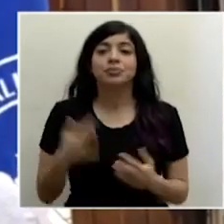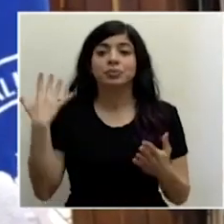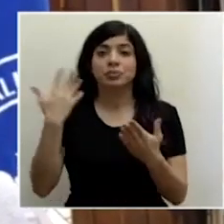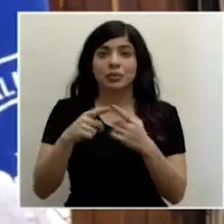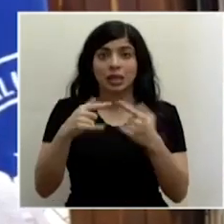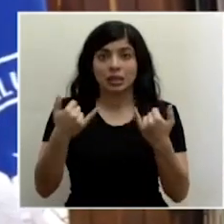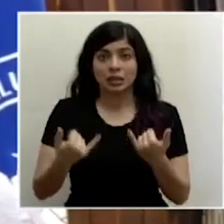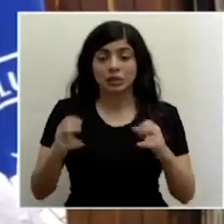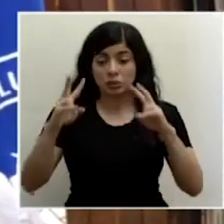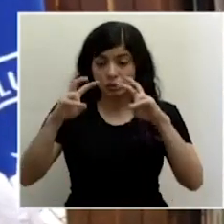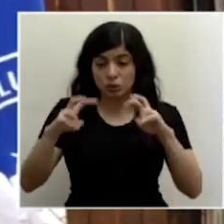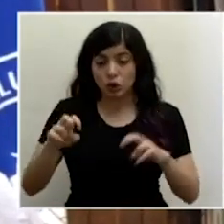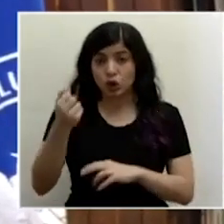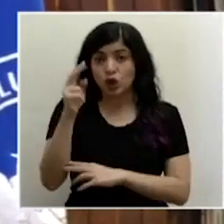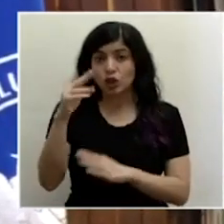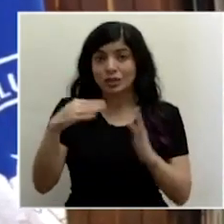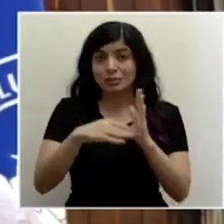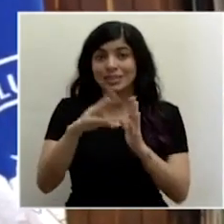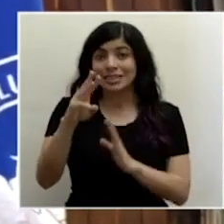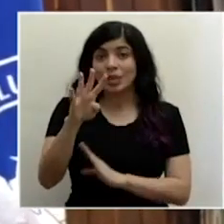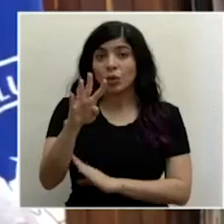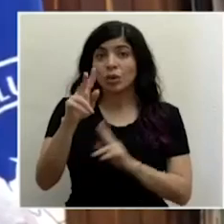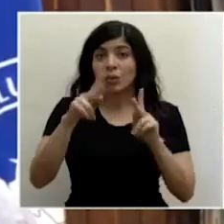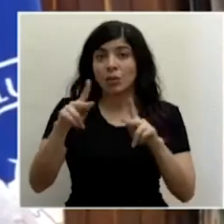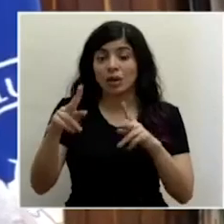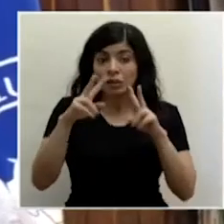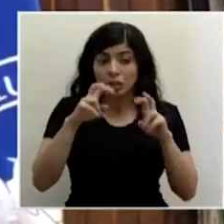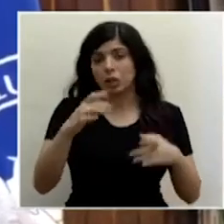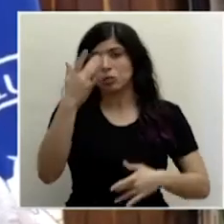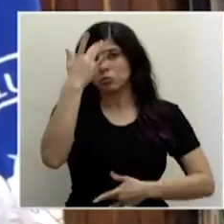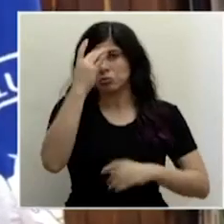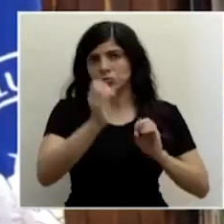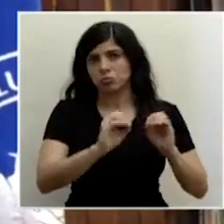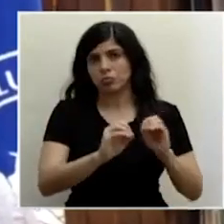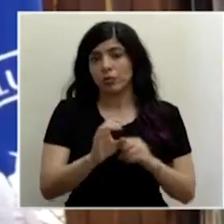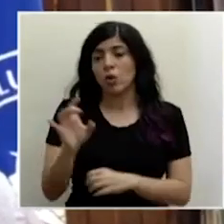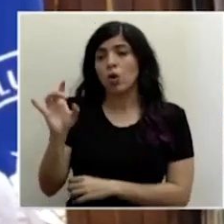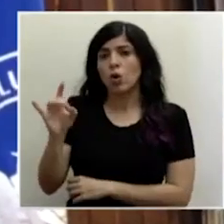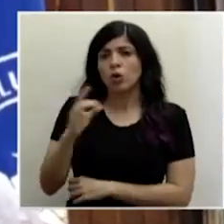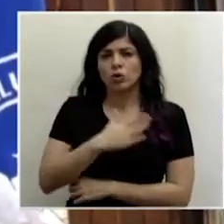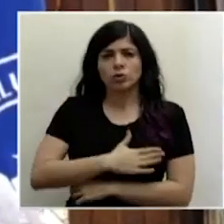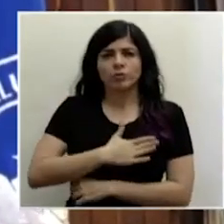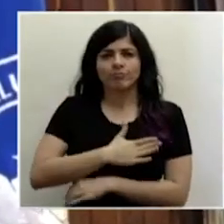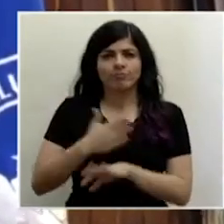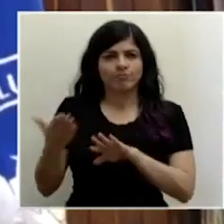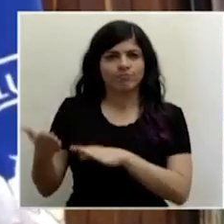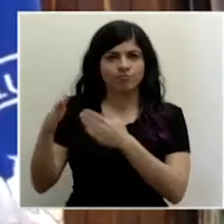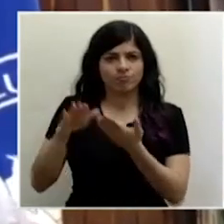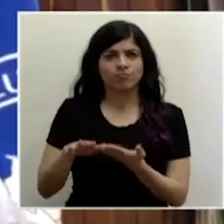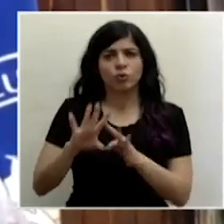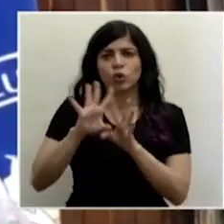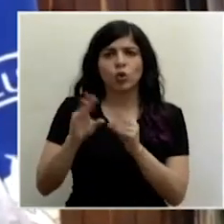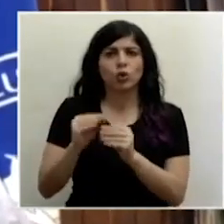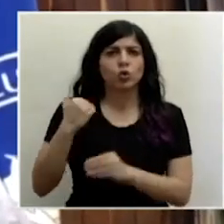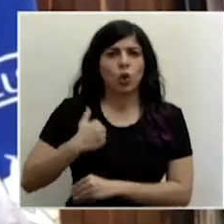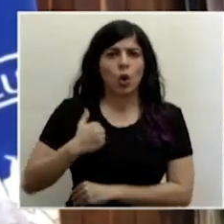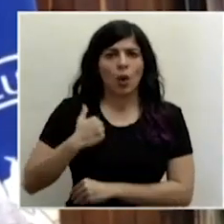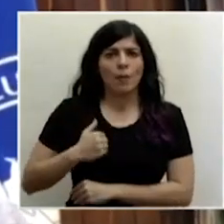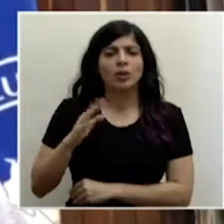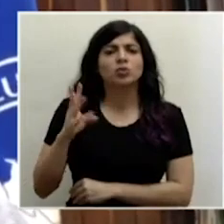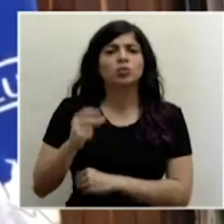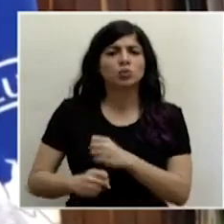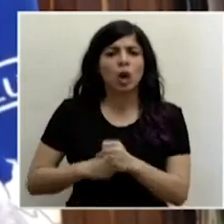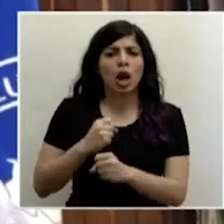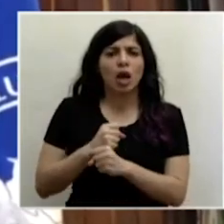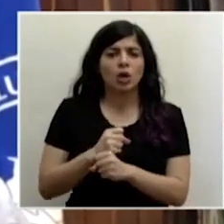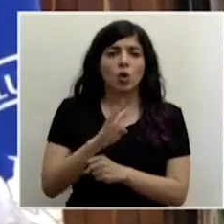momento se han descartado 12,064 personas. Se registran ocho lamentables fallecimientos. Todos son hombres, con un rango de